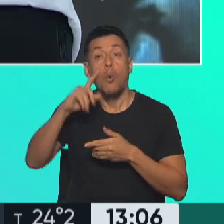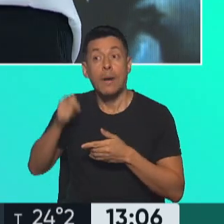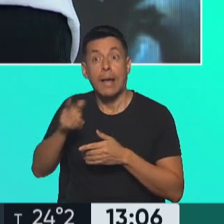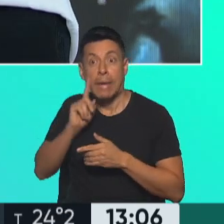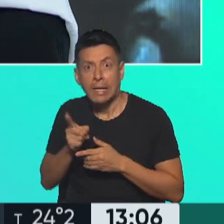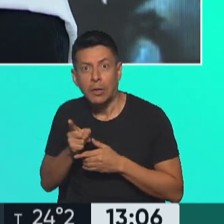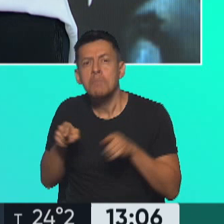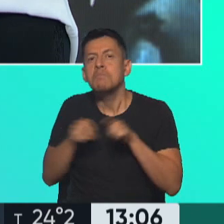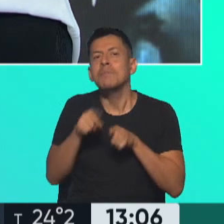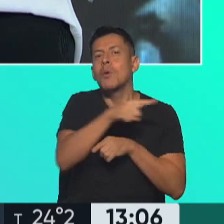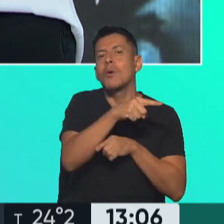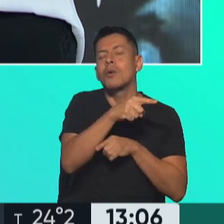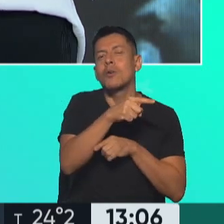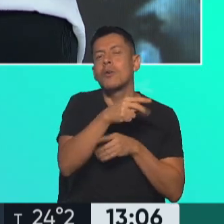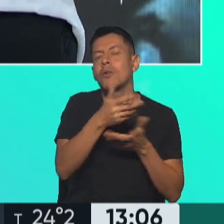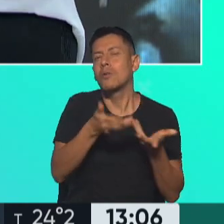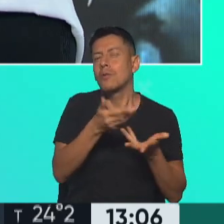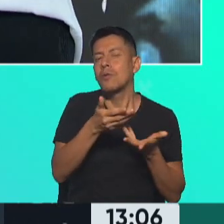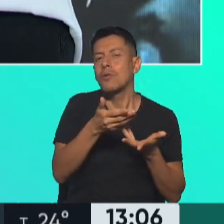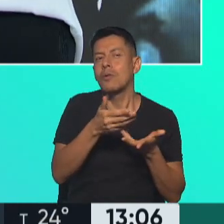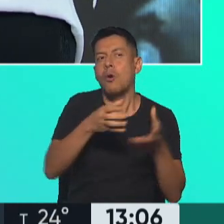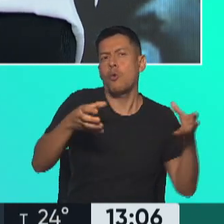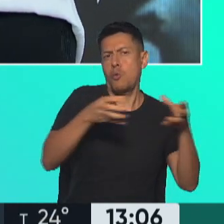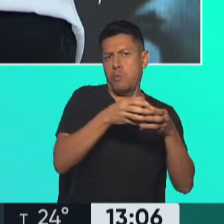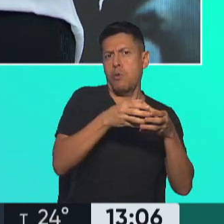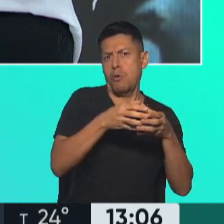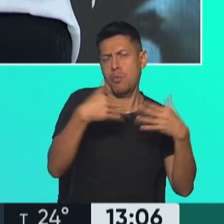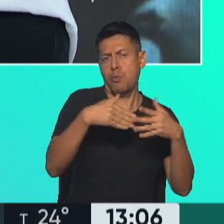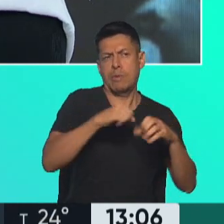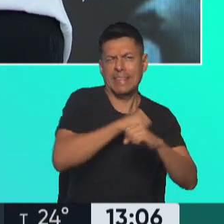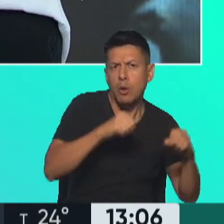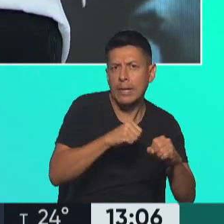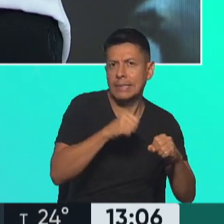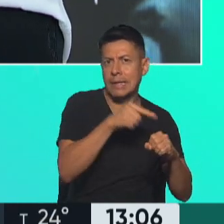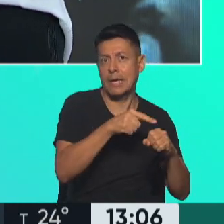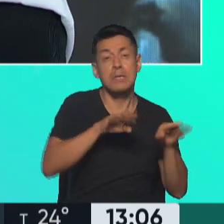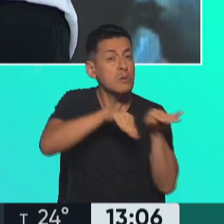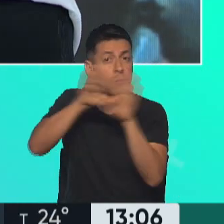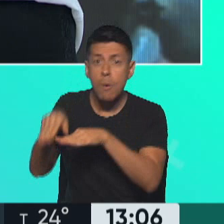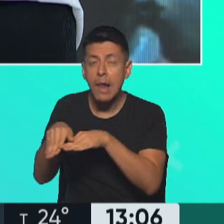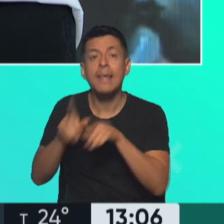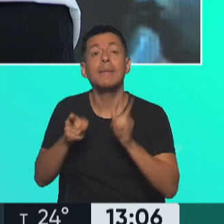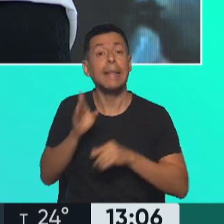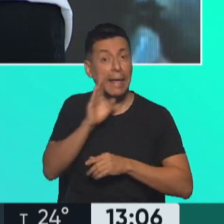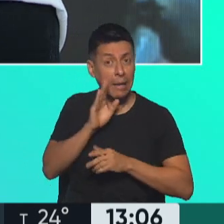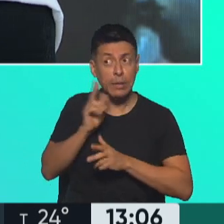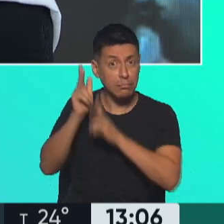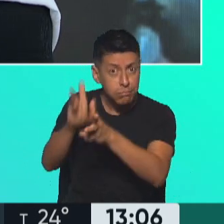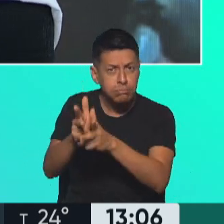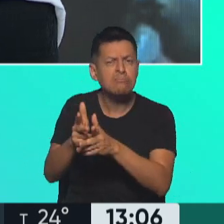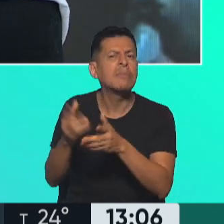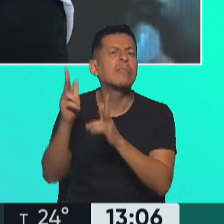terrorismo que aplicaba esta organización extremista. Y también habló Estados Unidos. Lo que dijo